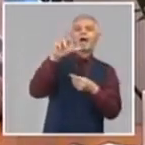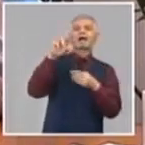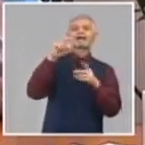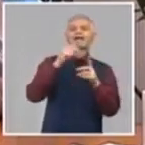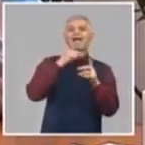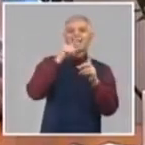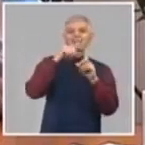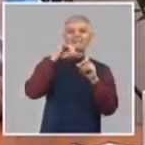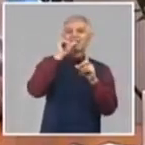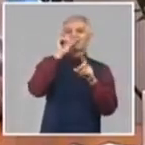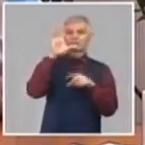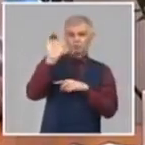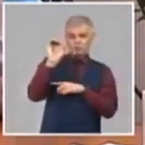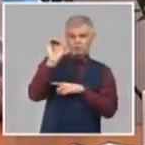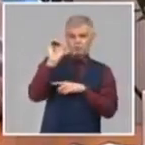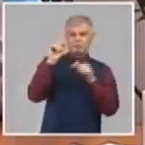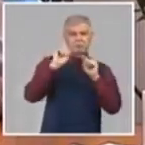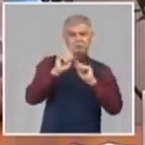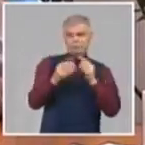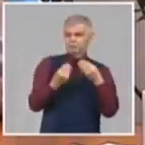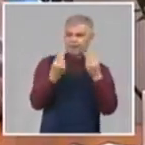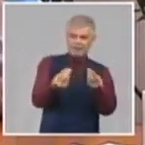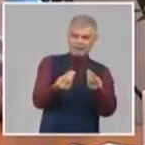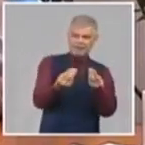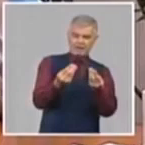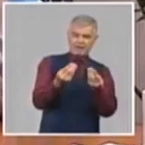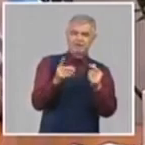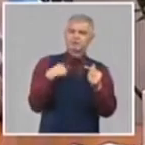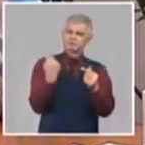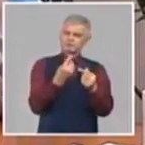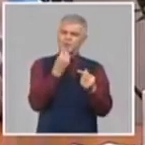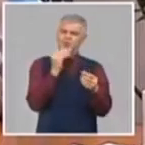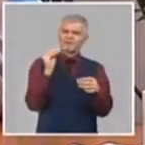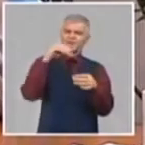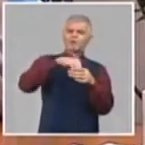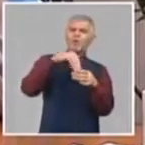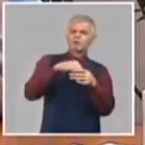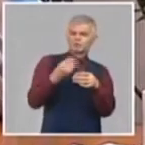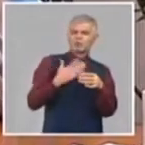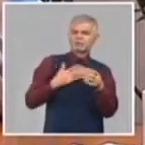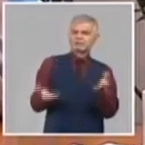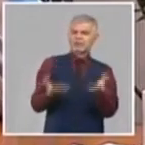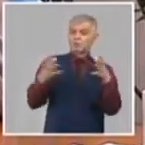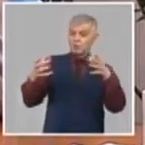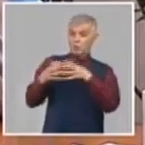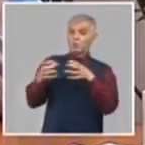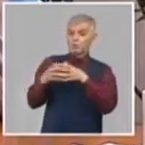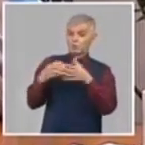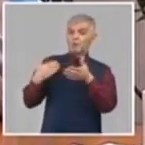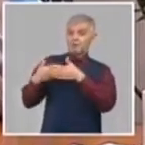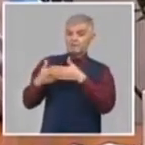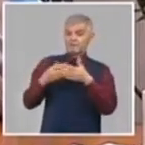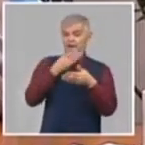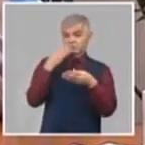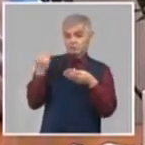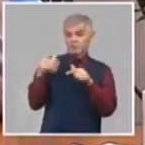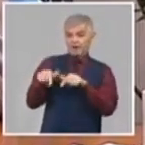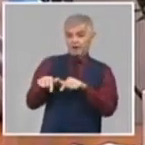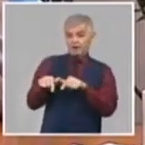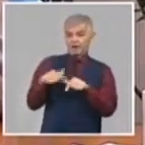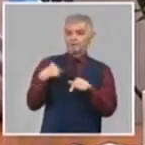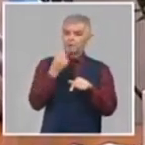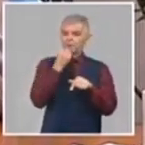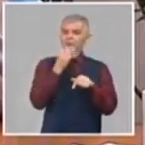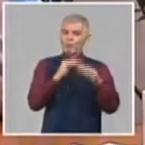.000 pesos en proyectos. Nosotros lo financiamos con los fondos de desarrollo del grupo que nos va a permitir entonces poder